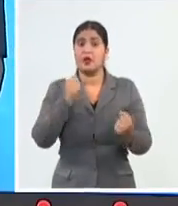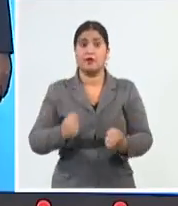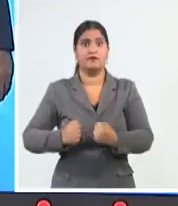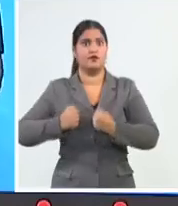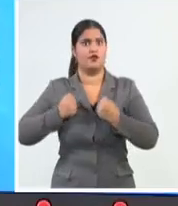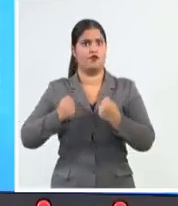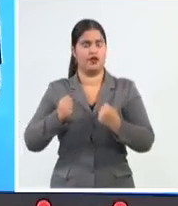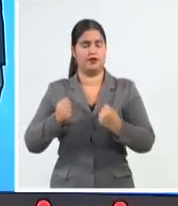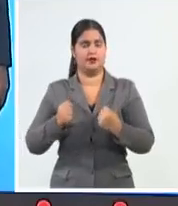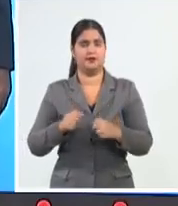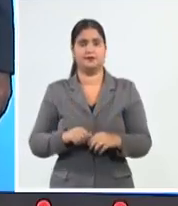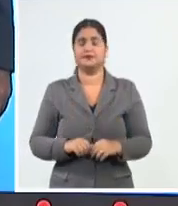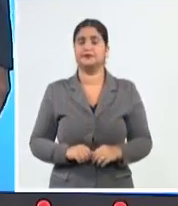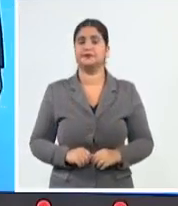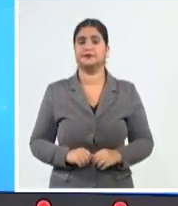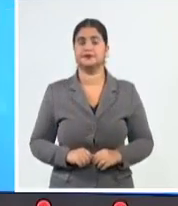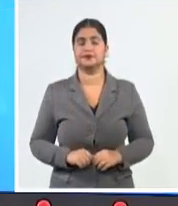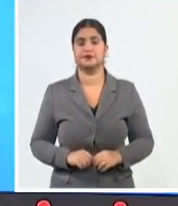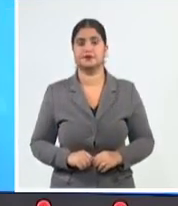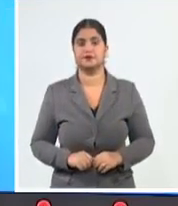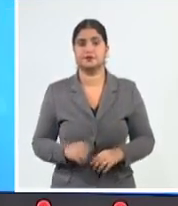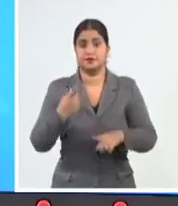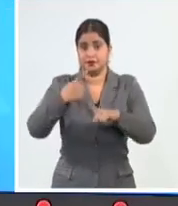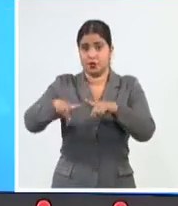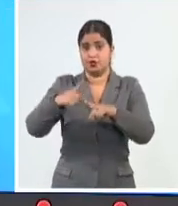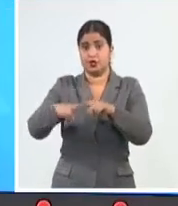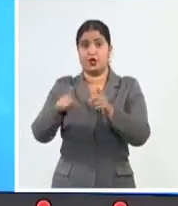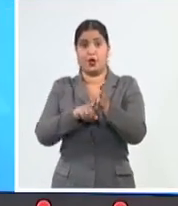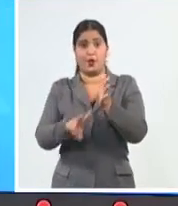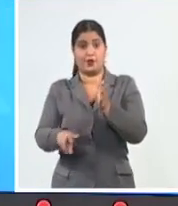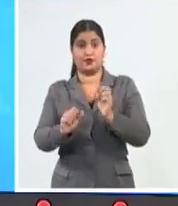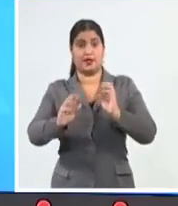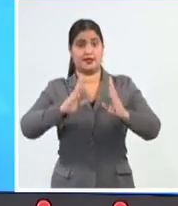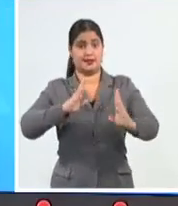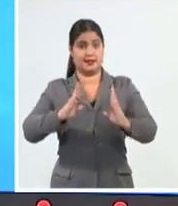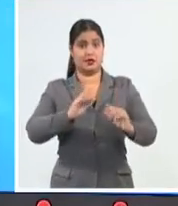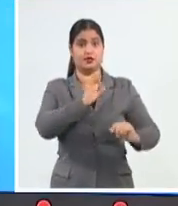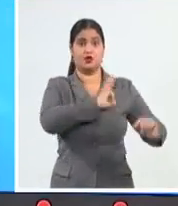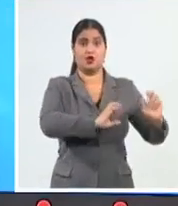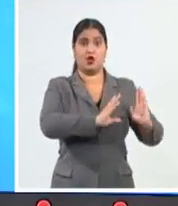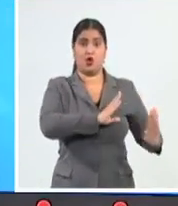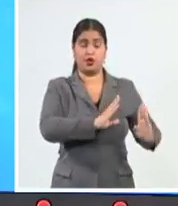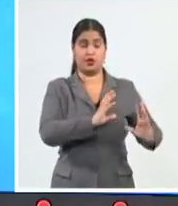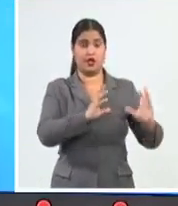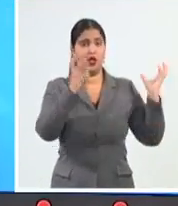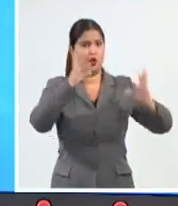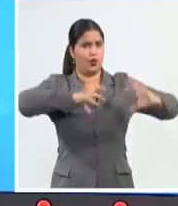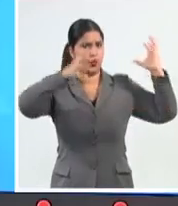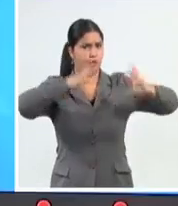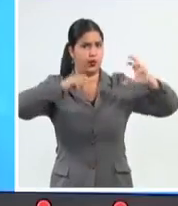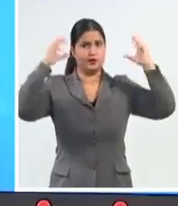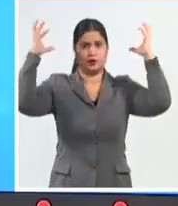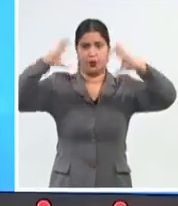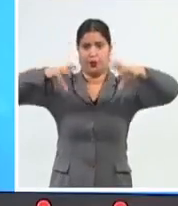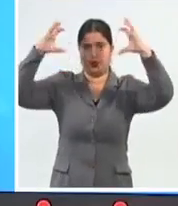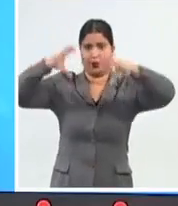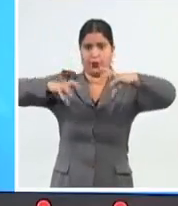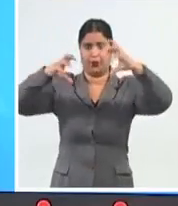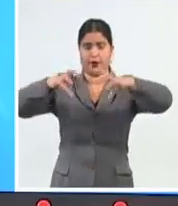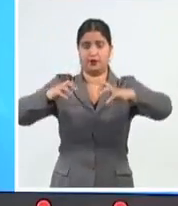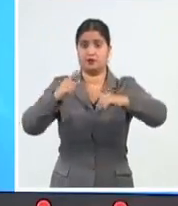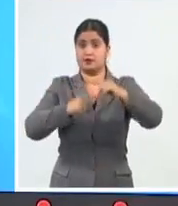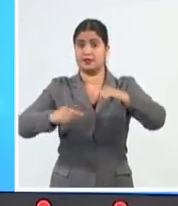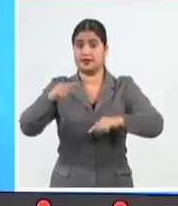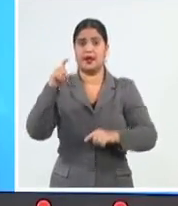localmente intensos. En el resto del país, centro y oriente, vamos a tener también algunos chubascos y lluvias, principalmente en zonas de